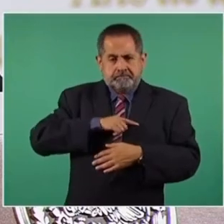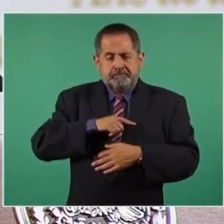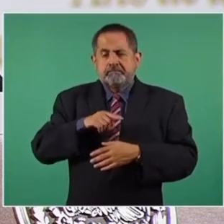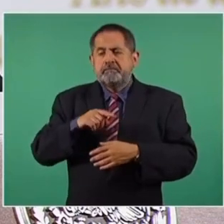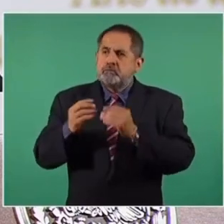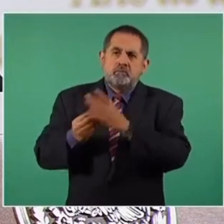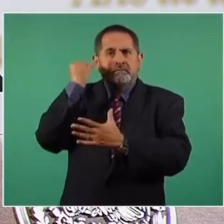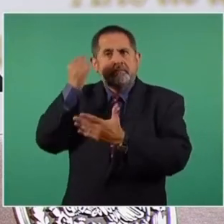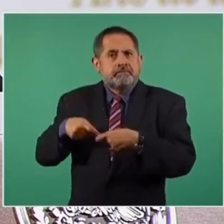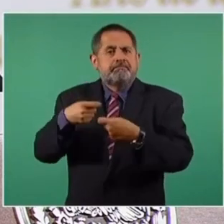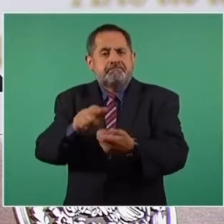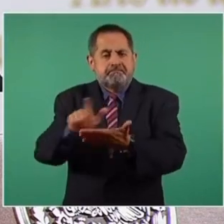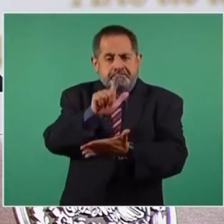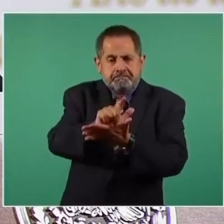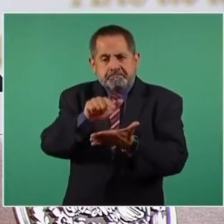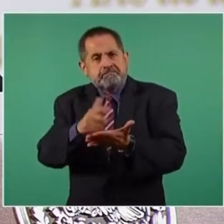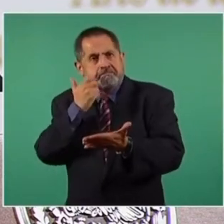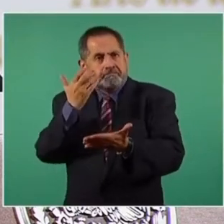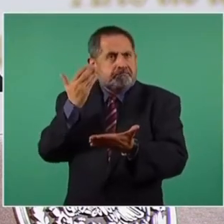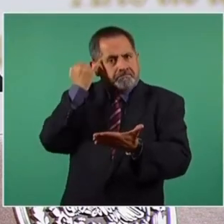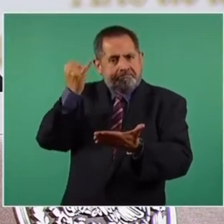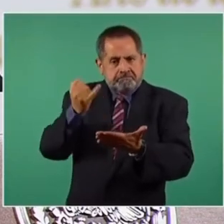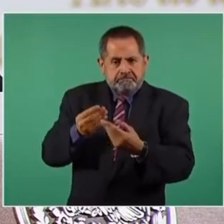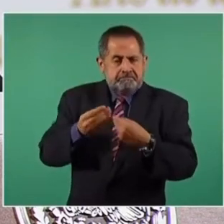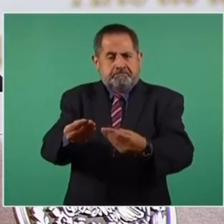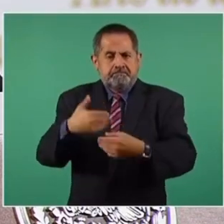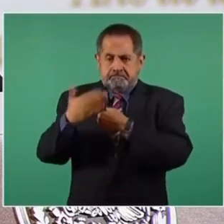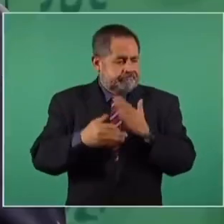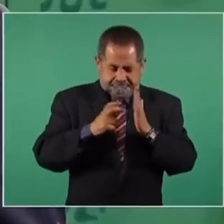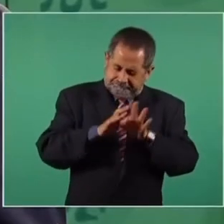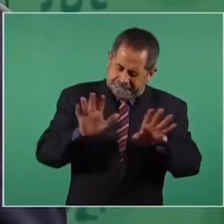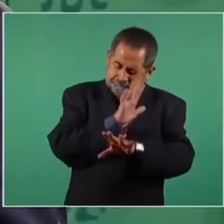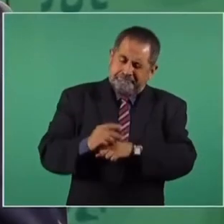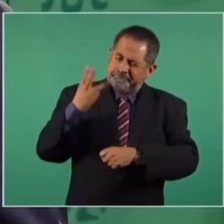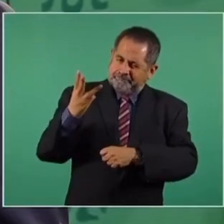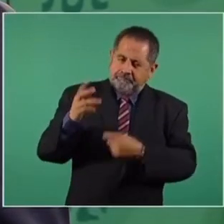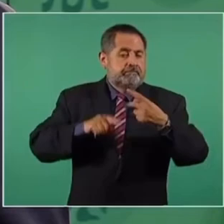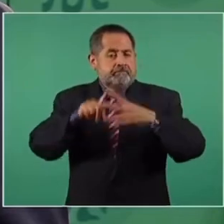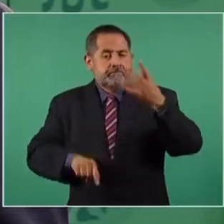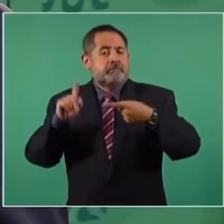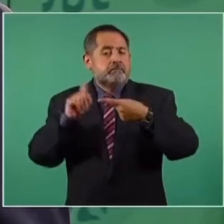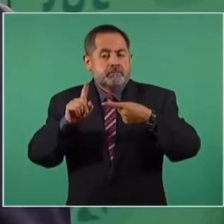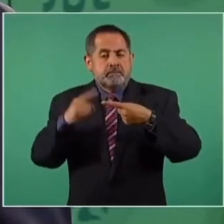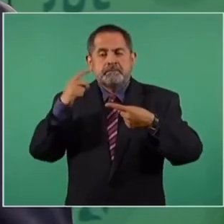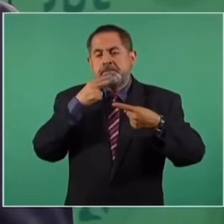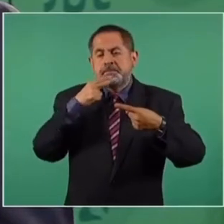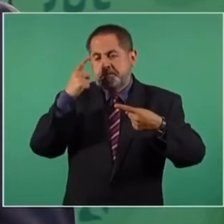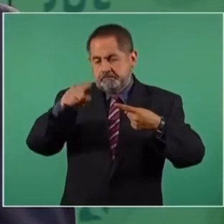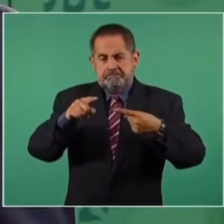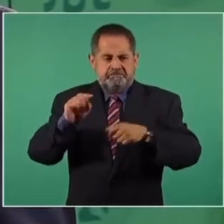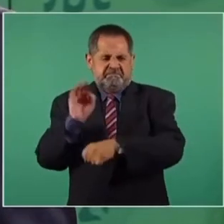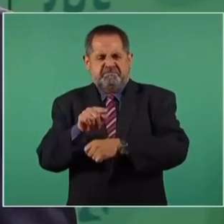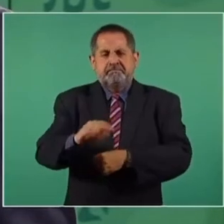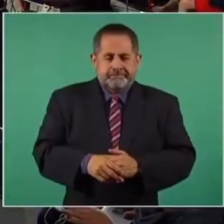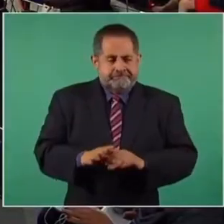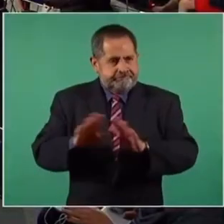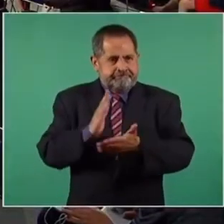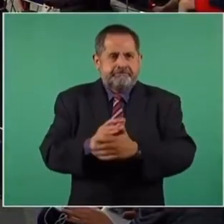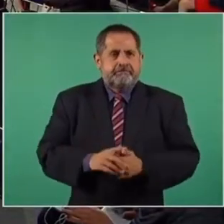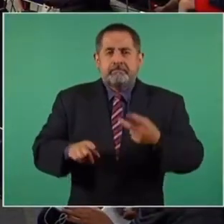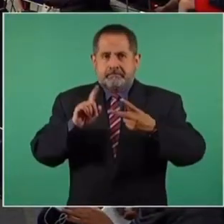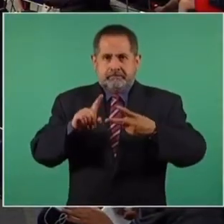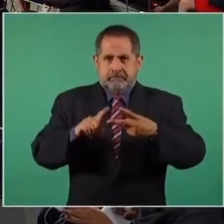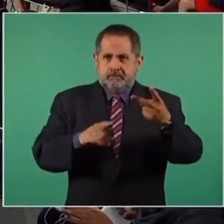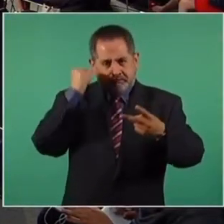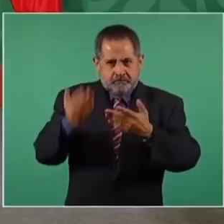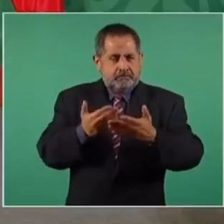las nuevas iniciativas de reforma que vamos a enviar, son tres. Una es para fortalecer a la Comisión Federal de Electricidad. La segunda